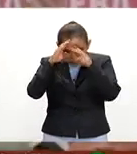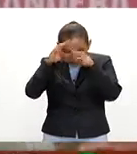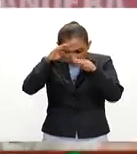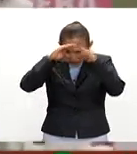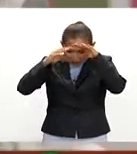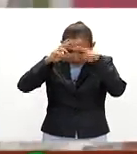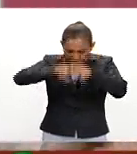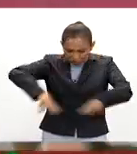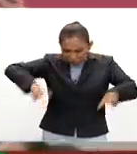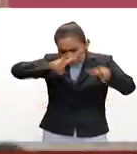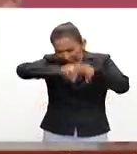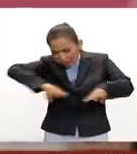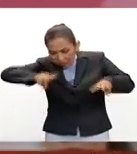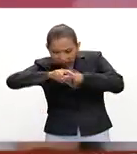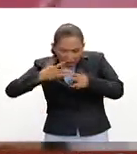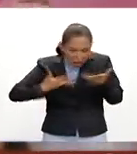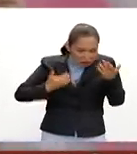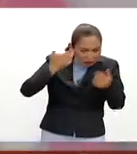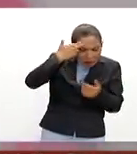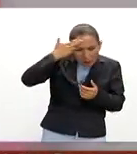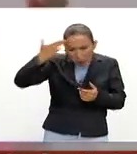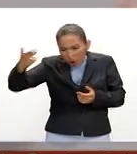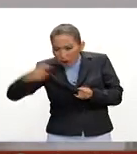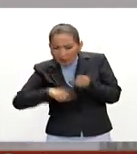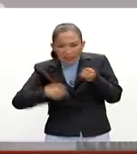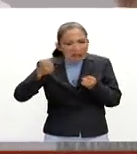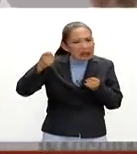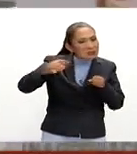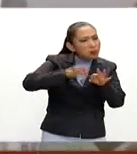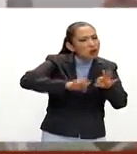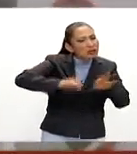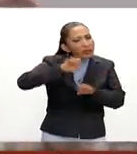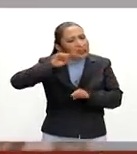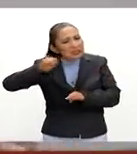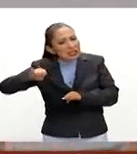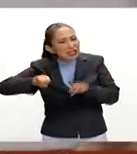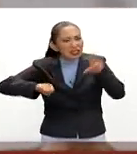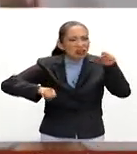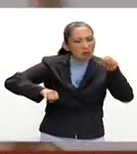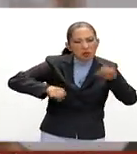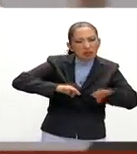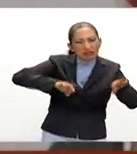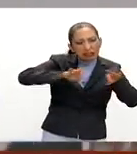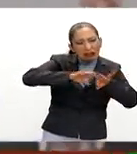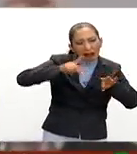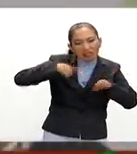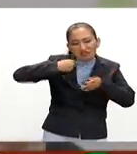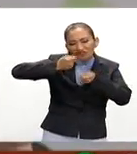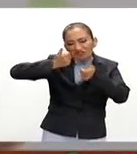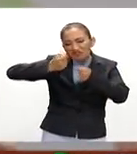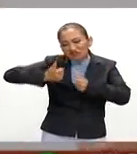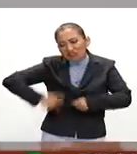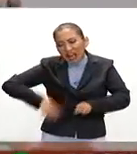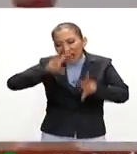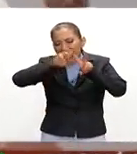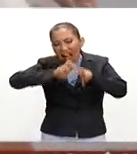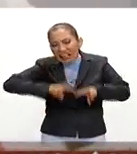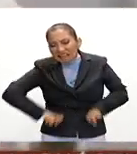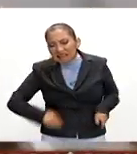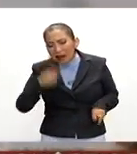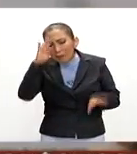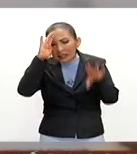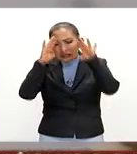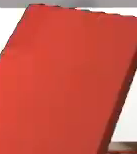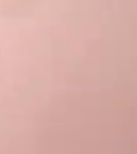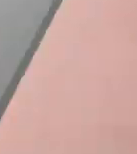a discernir a generar hipótesis a saber qué es importante sobre lo que no es importante a saber analizar a saber